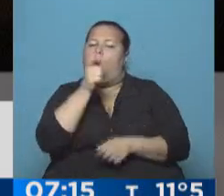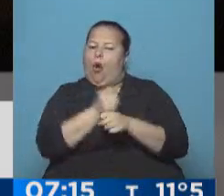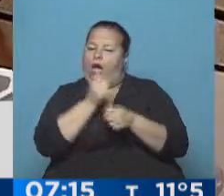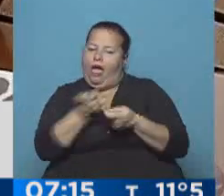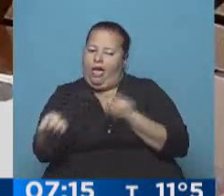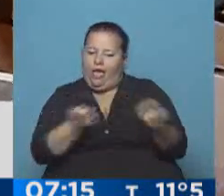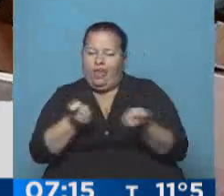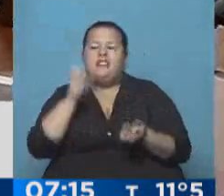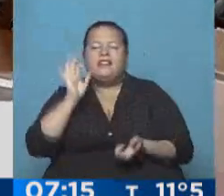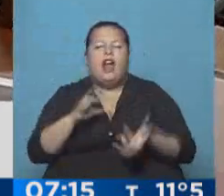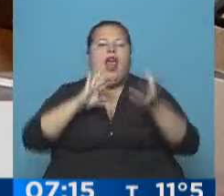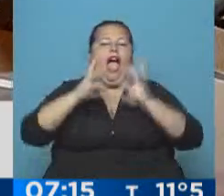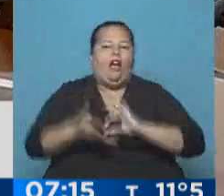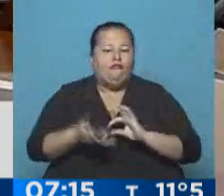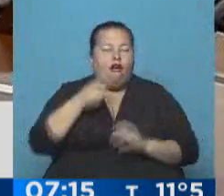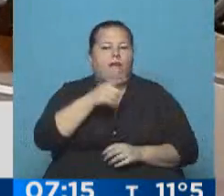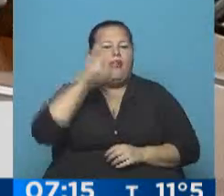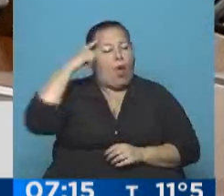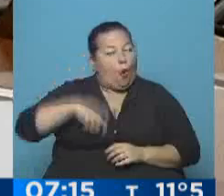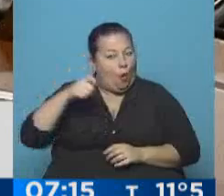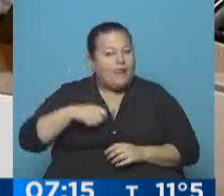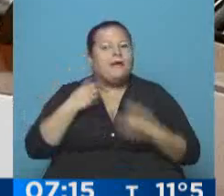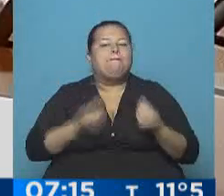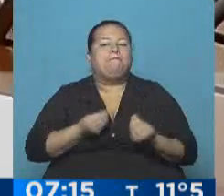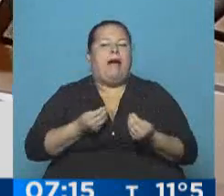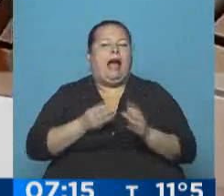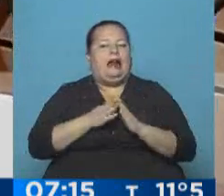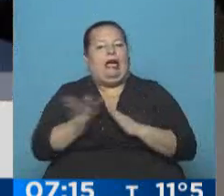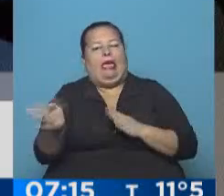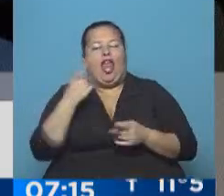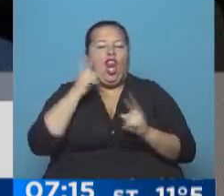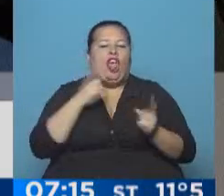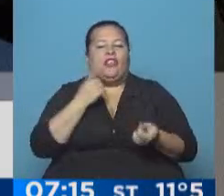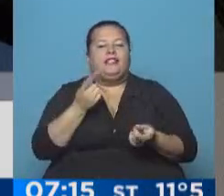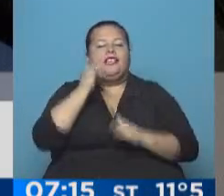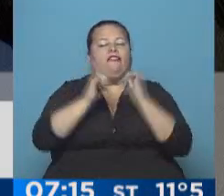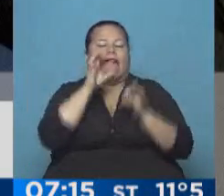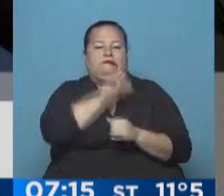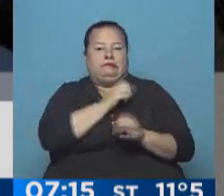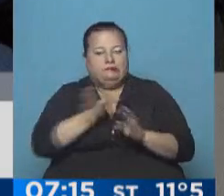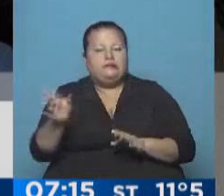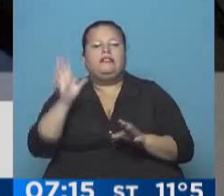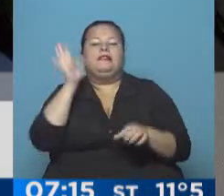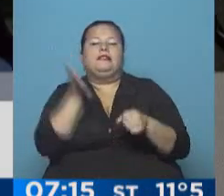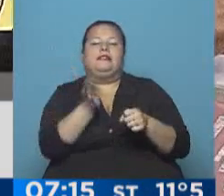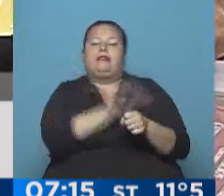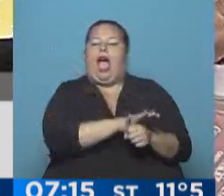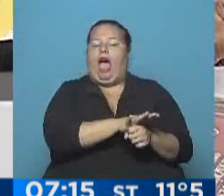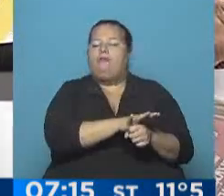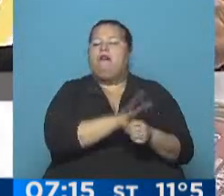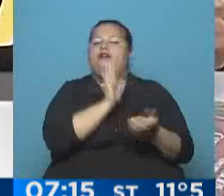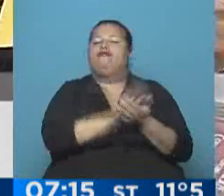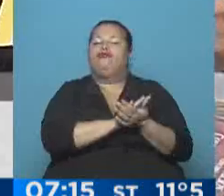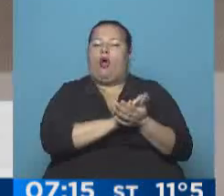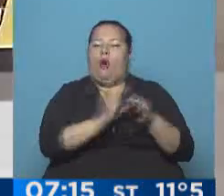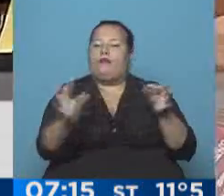adelante y los métodos que utilizaba Galeano justamente para desviar la información y encubrir en definitiva lo